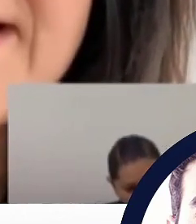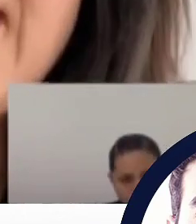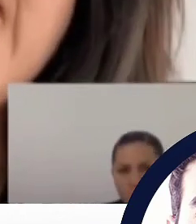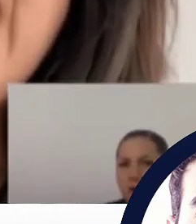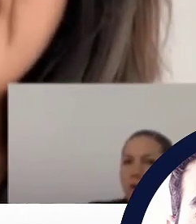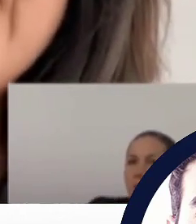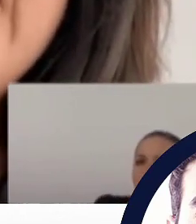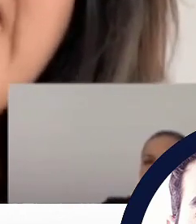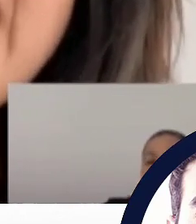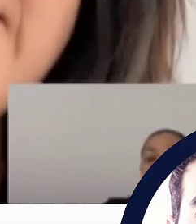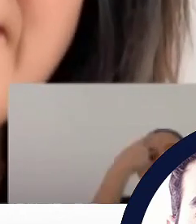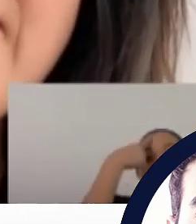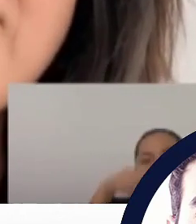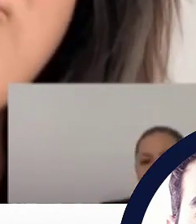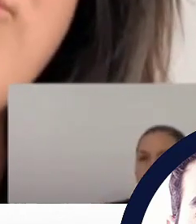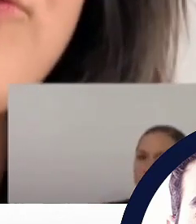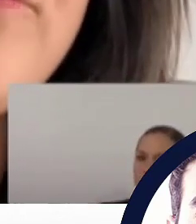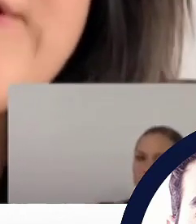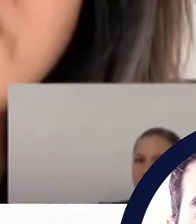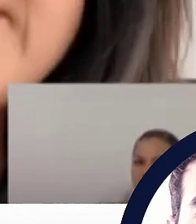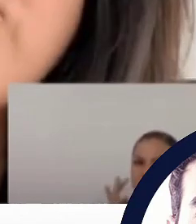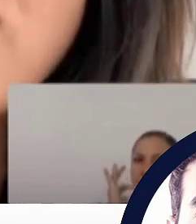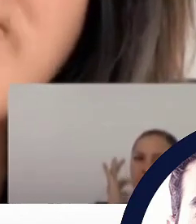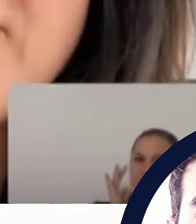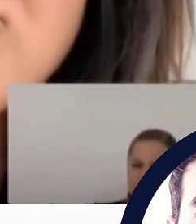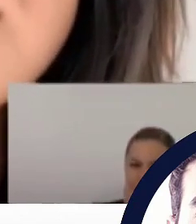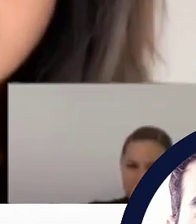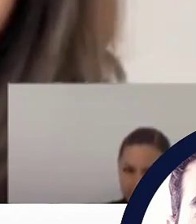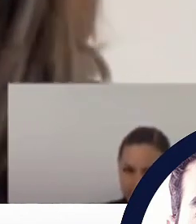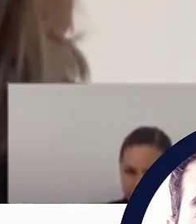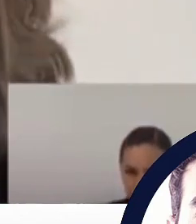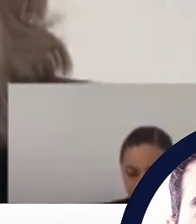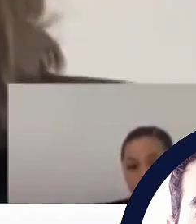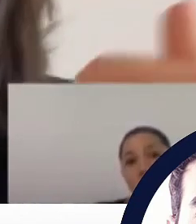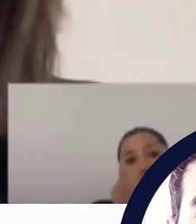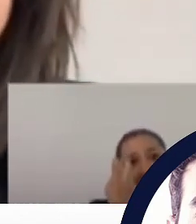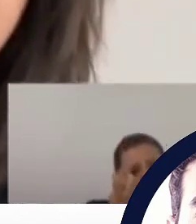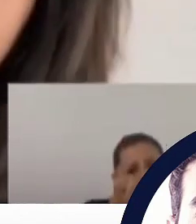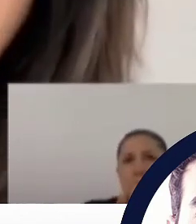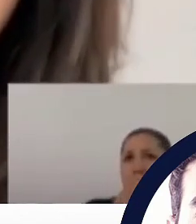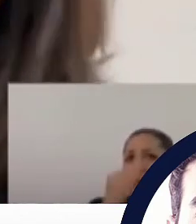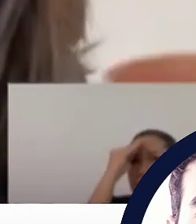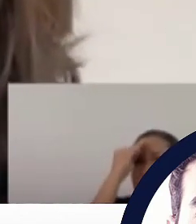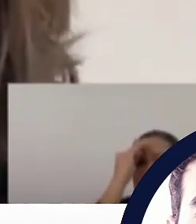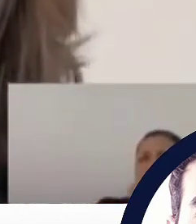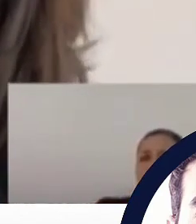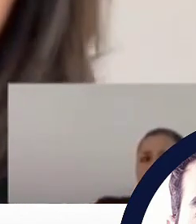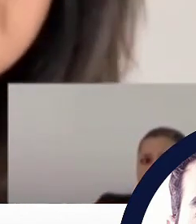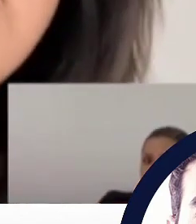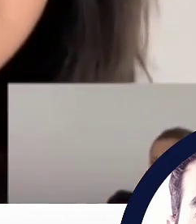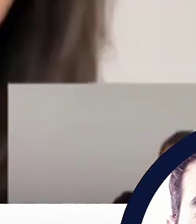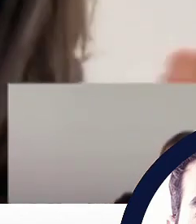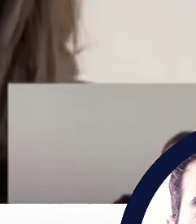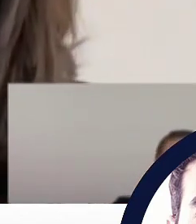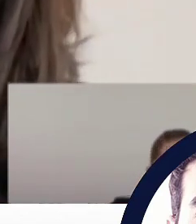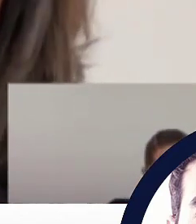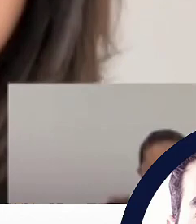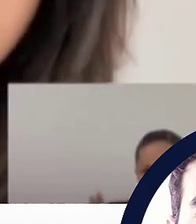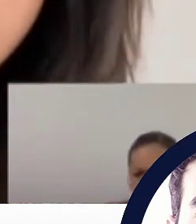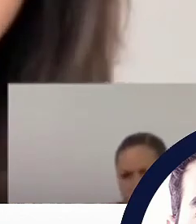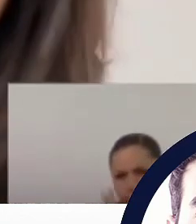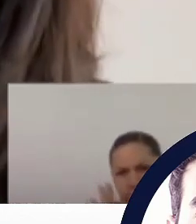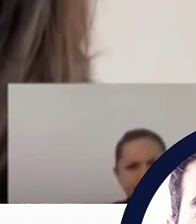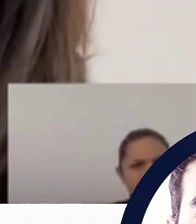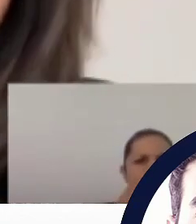tiene que ver un poco con que hay estados que están o mejor o peor. Sin embargo,